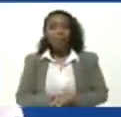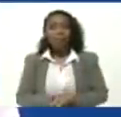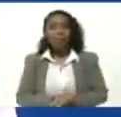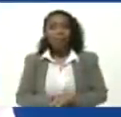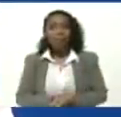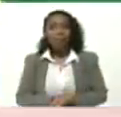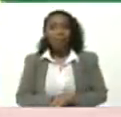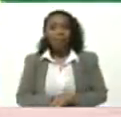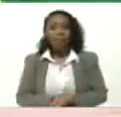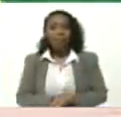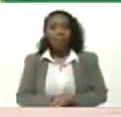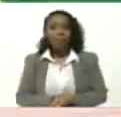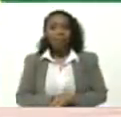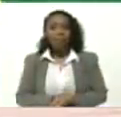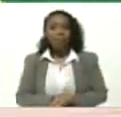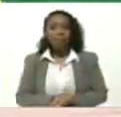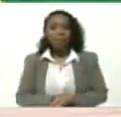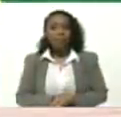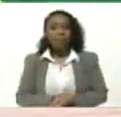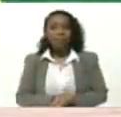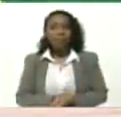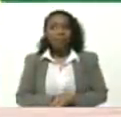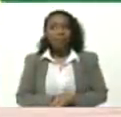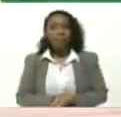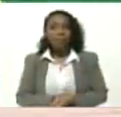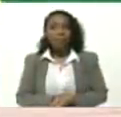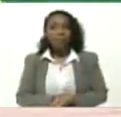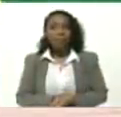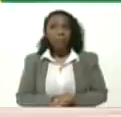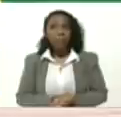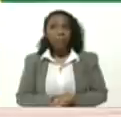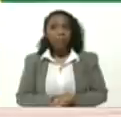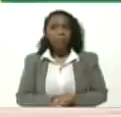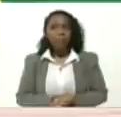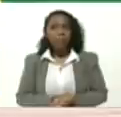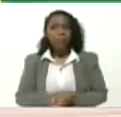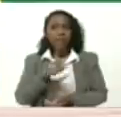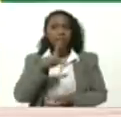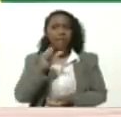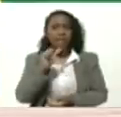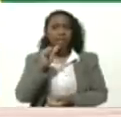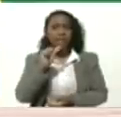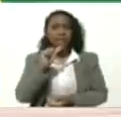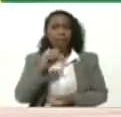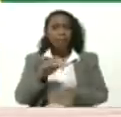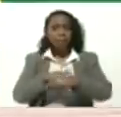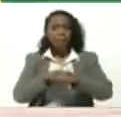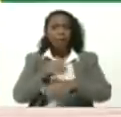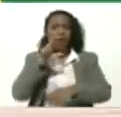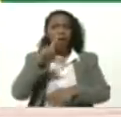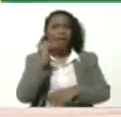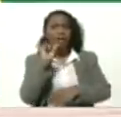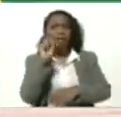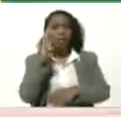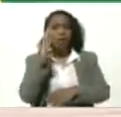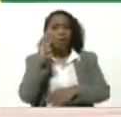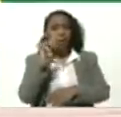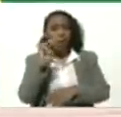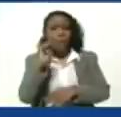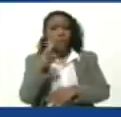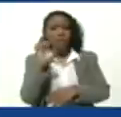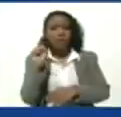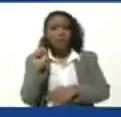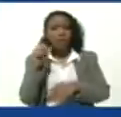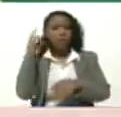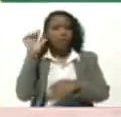Charly Liz Liros Bella Torres Jefa de la zona Educativa De Trujillo